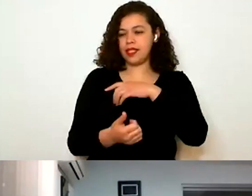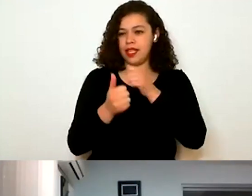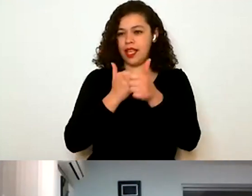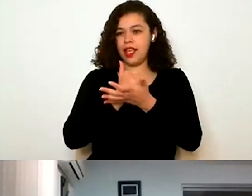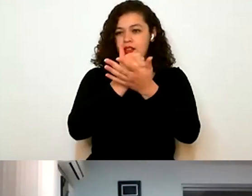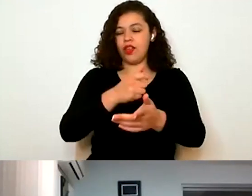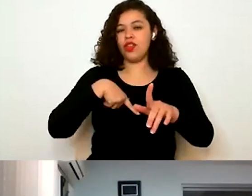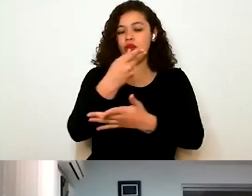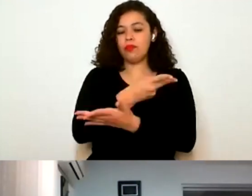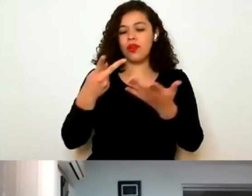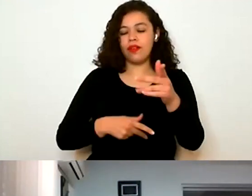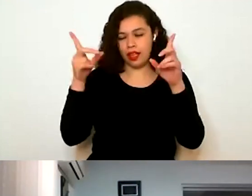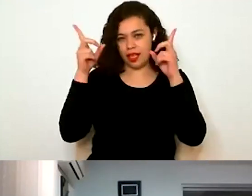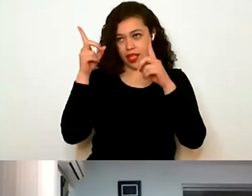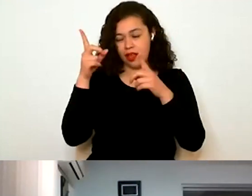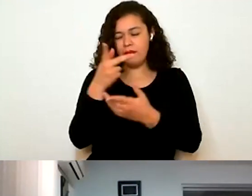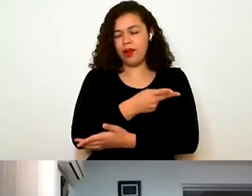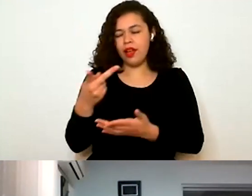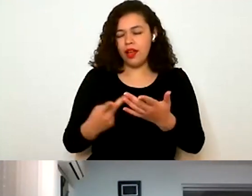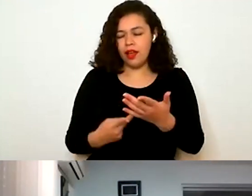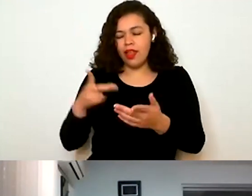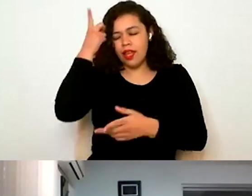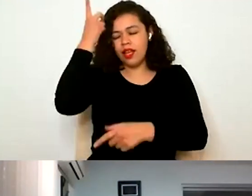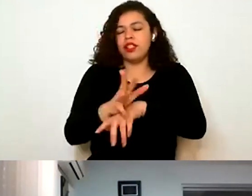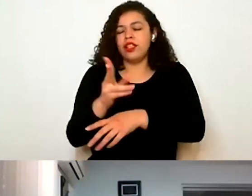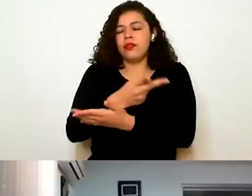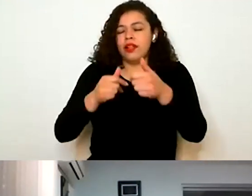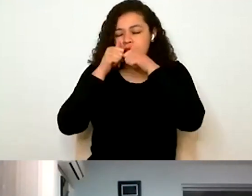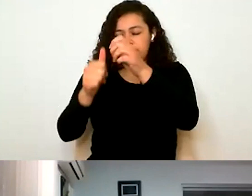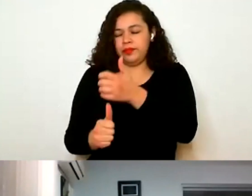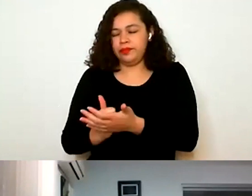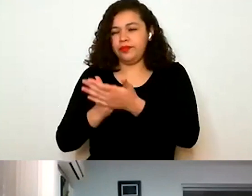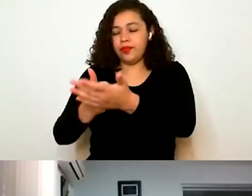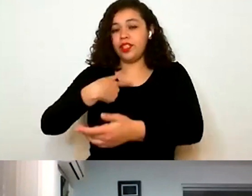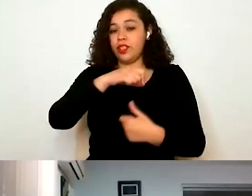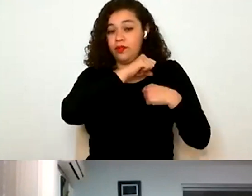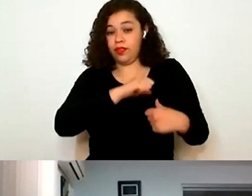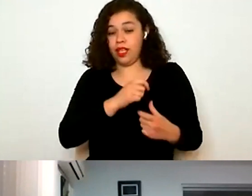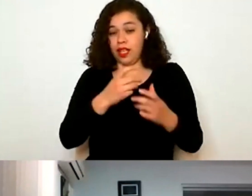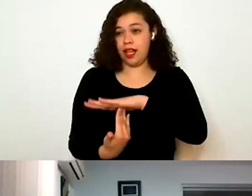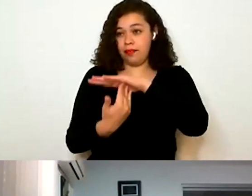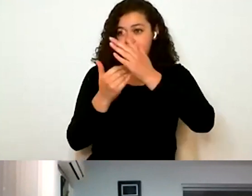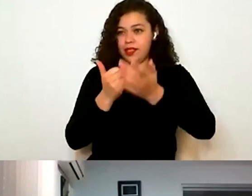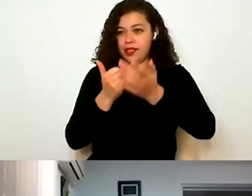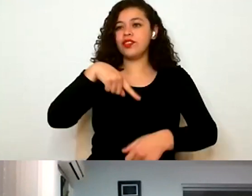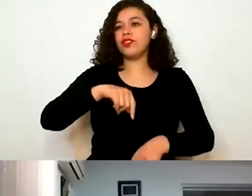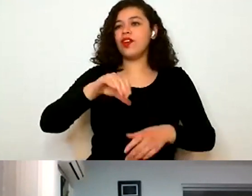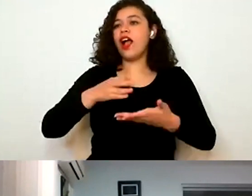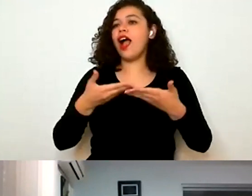actualmente soy la responsable de la mesa de ayuda. Me voy a permitir compartir mi pantalla.